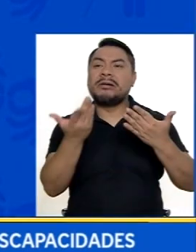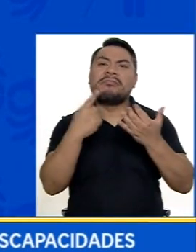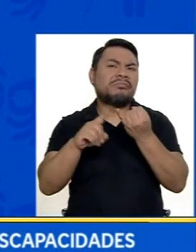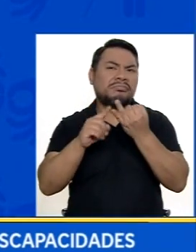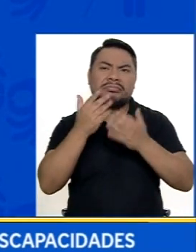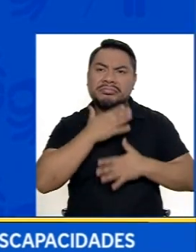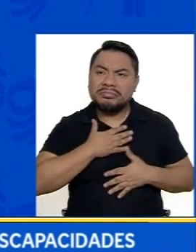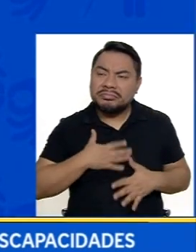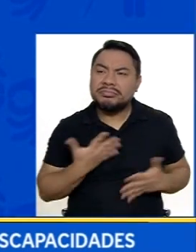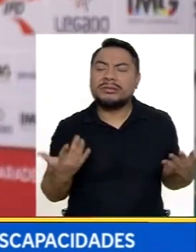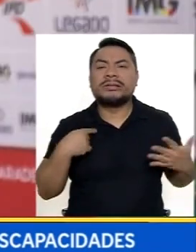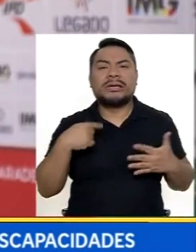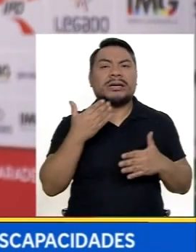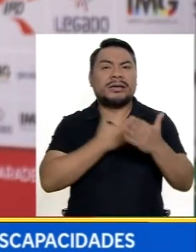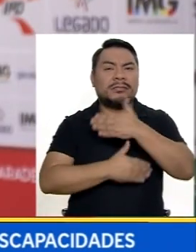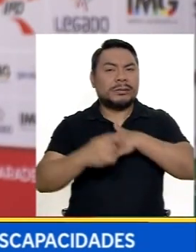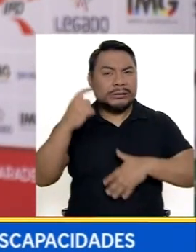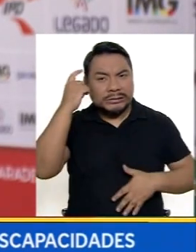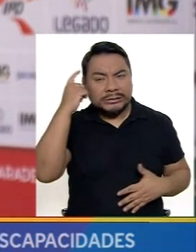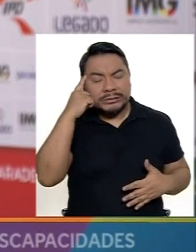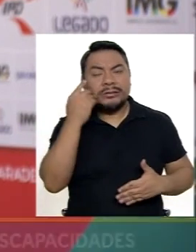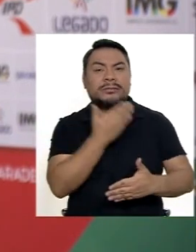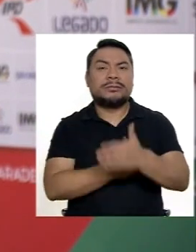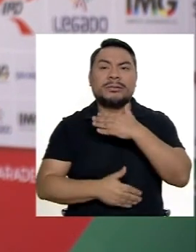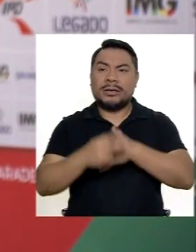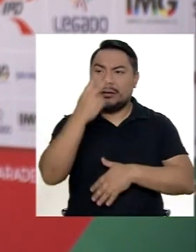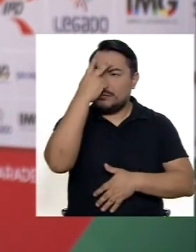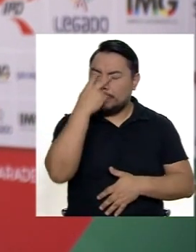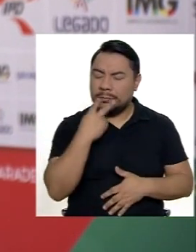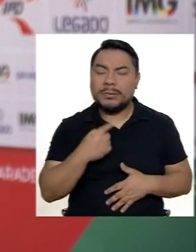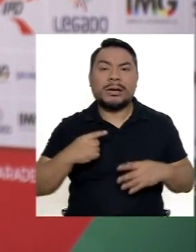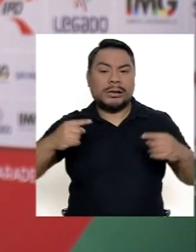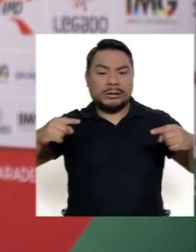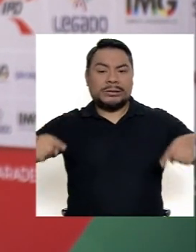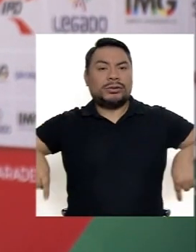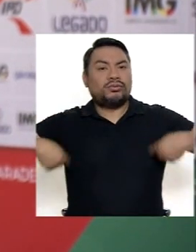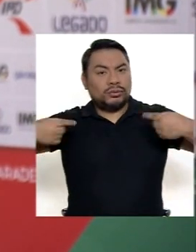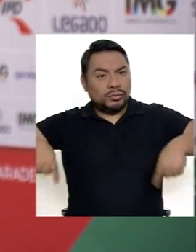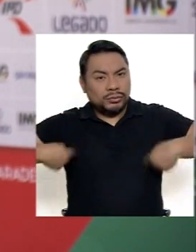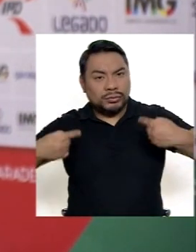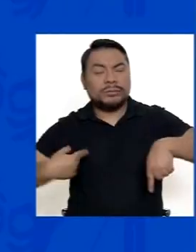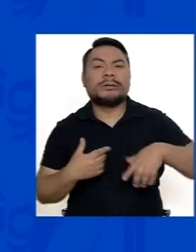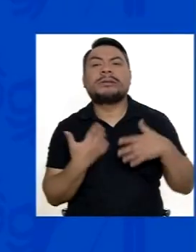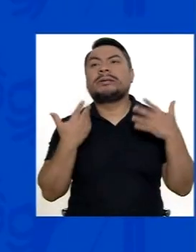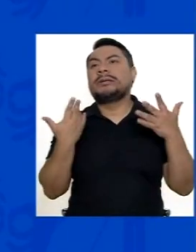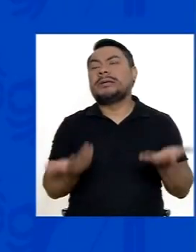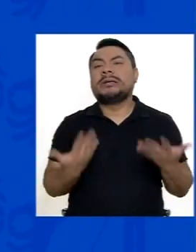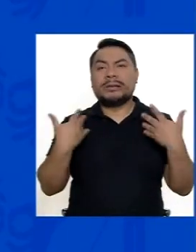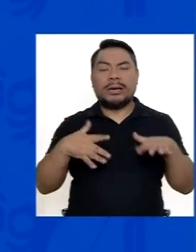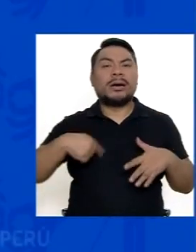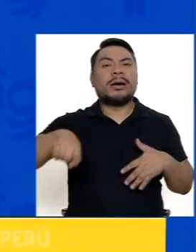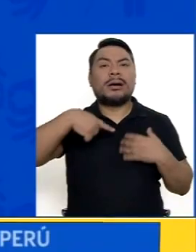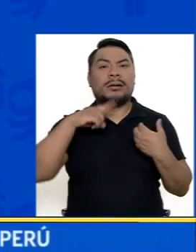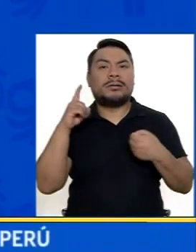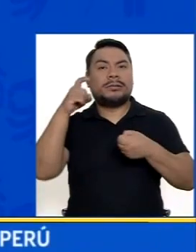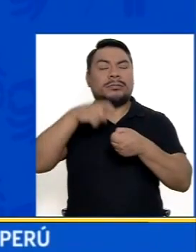discapacidad física Discapacidad intelectual Discapacidad visual Silla de ruedas Y estamos